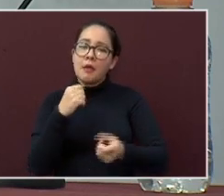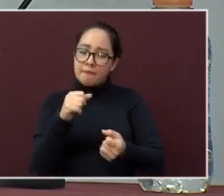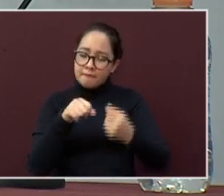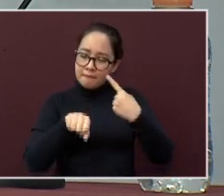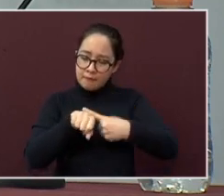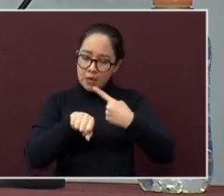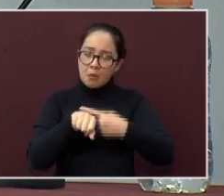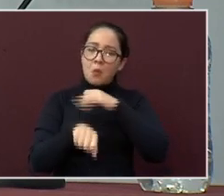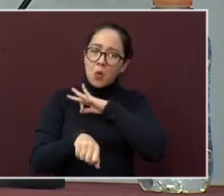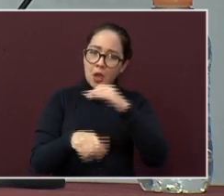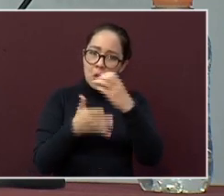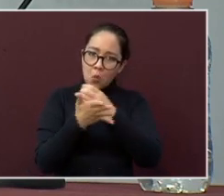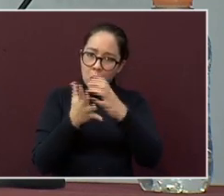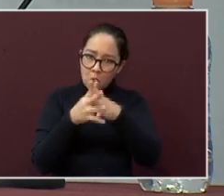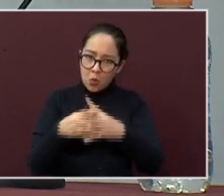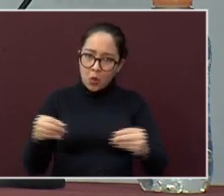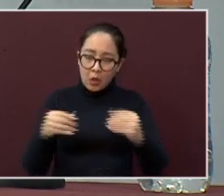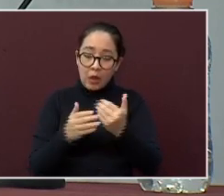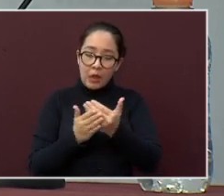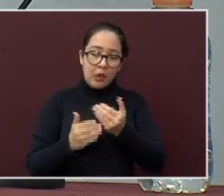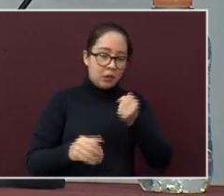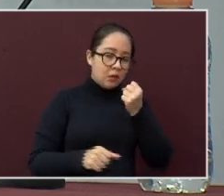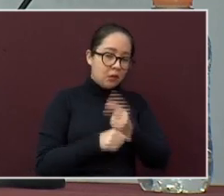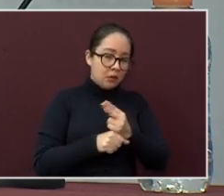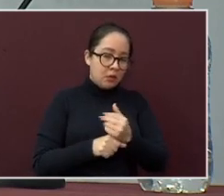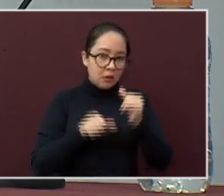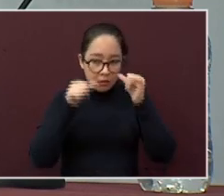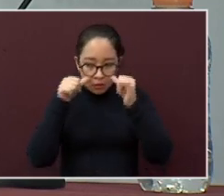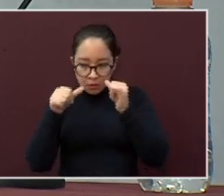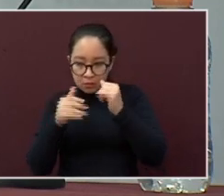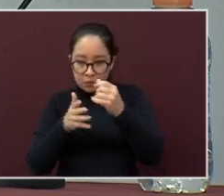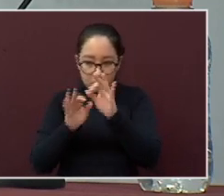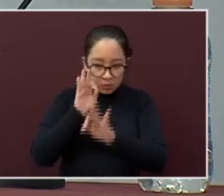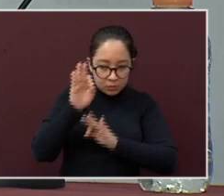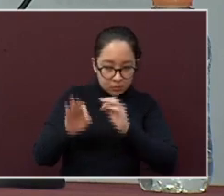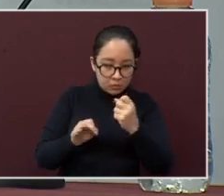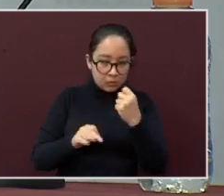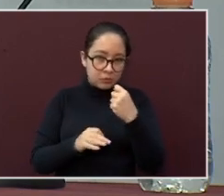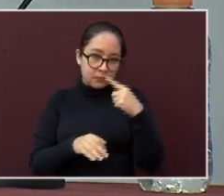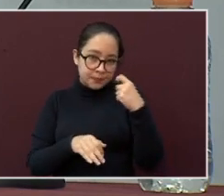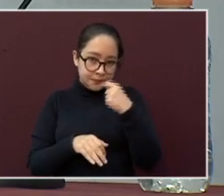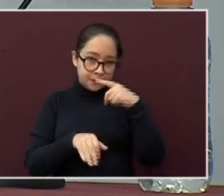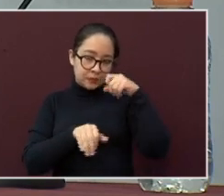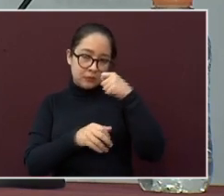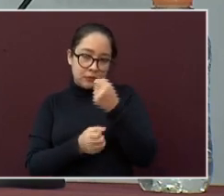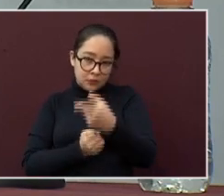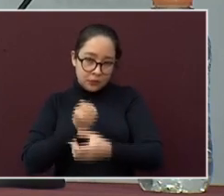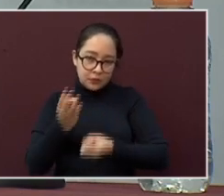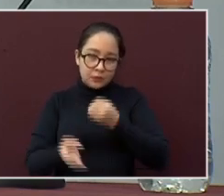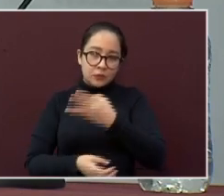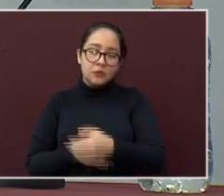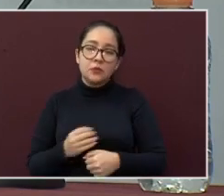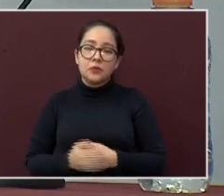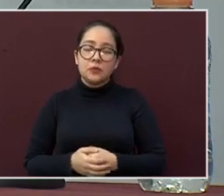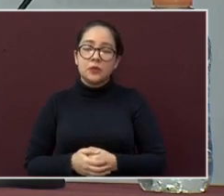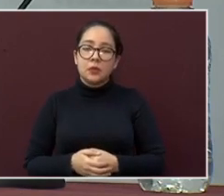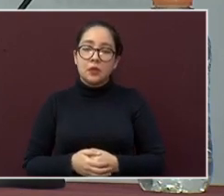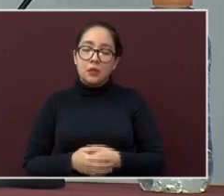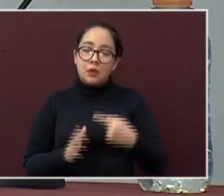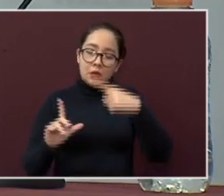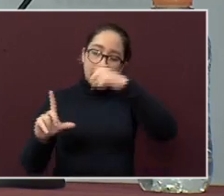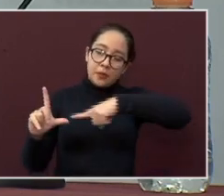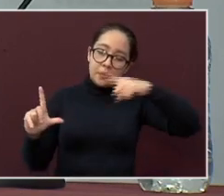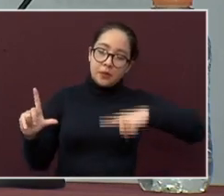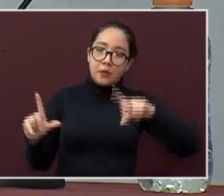tiempo. Es muy importante que lo tomen en cuenta. Como se puede observar en la lámina, ahora ya son más de 33